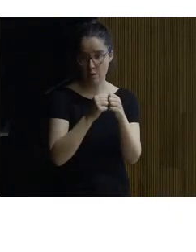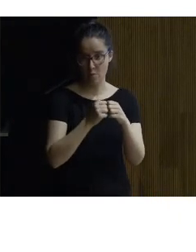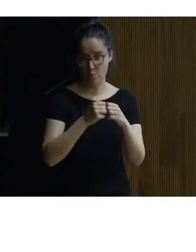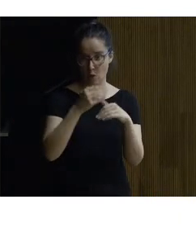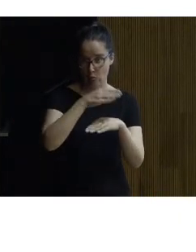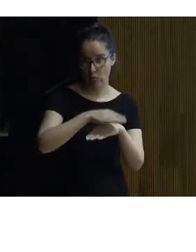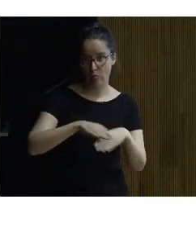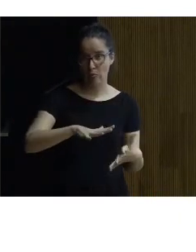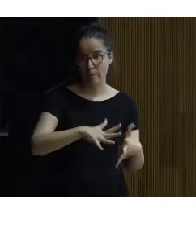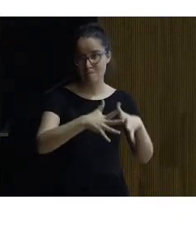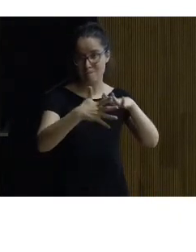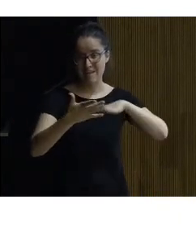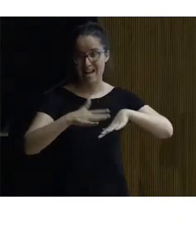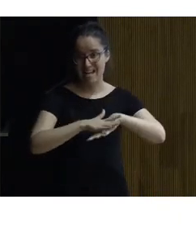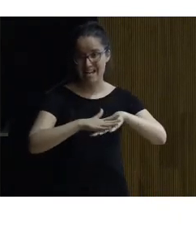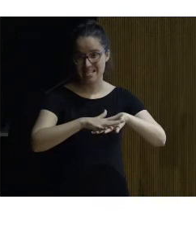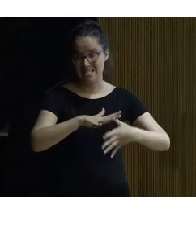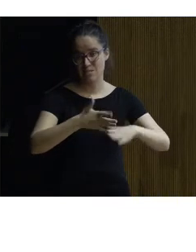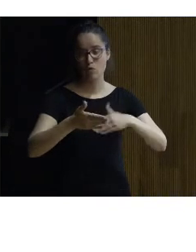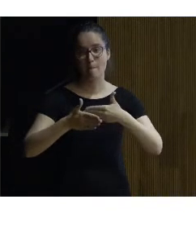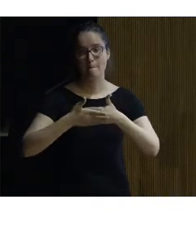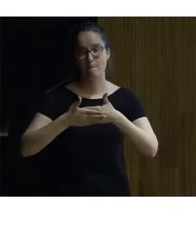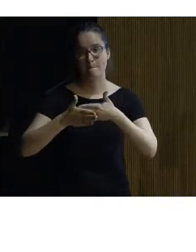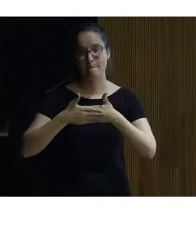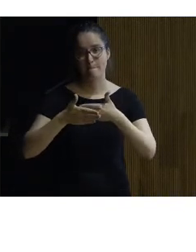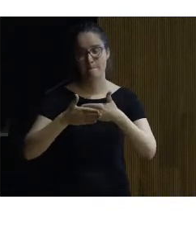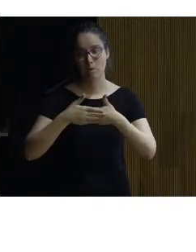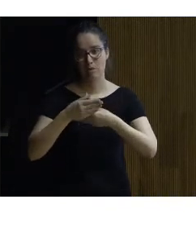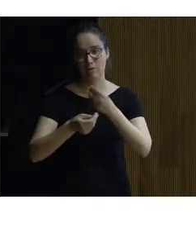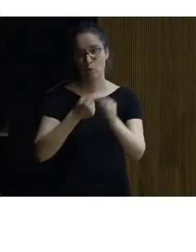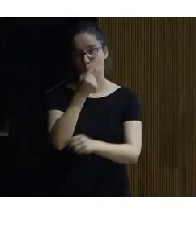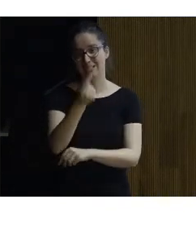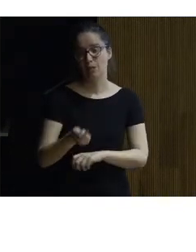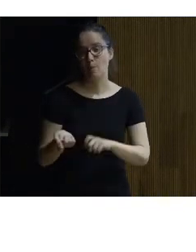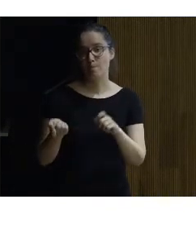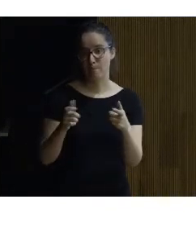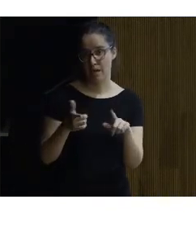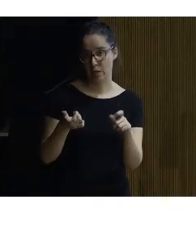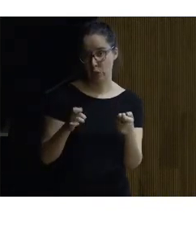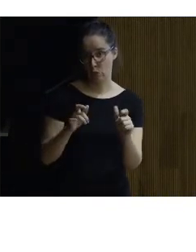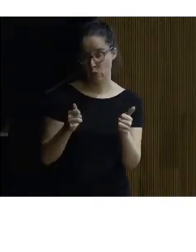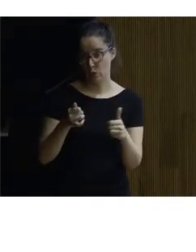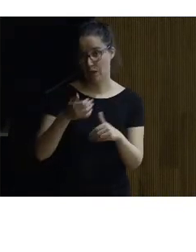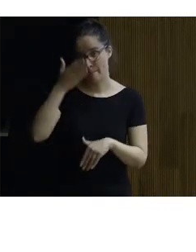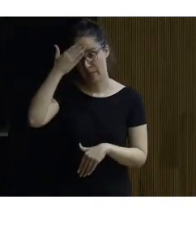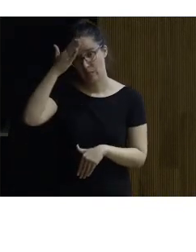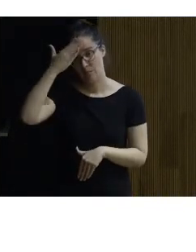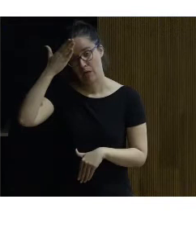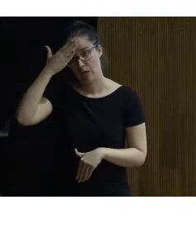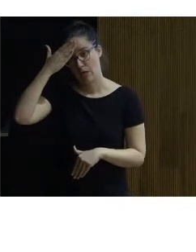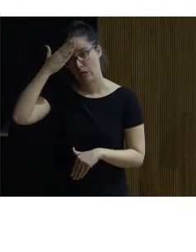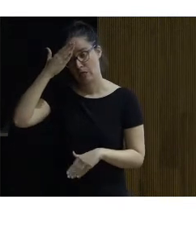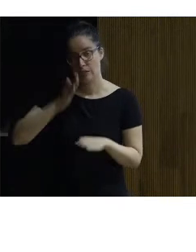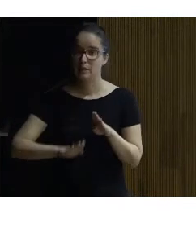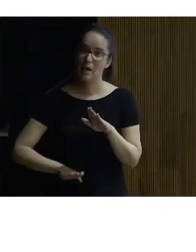transformó la reja en una puerta haciendo un diseño similar al que está la fachada principal y se colocó esta